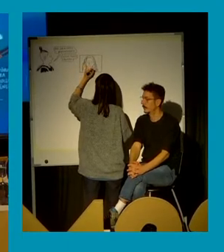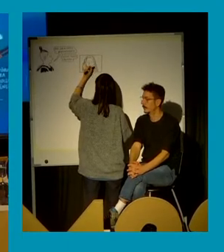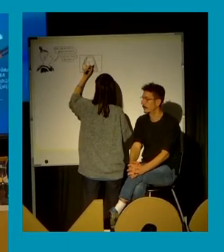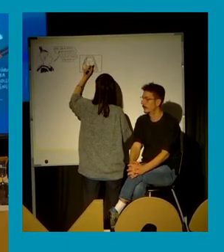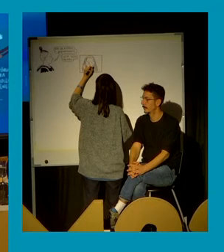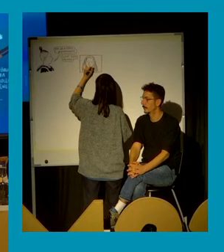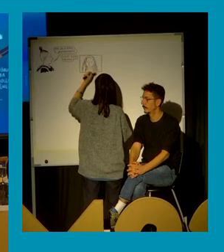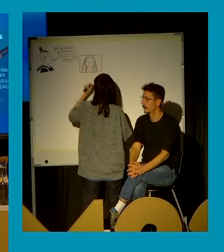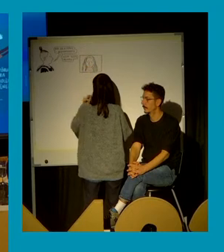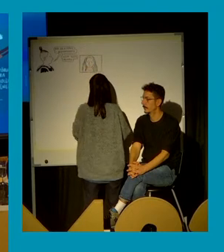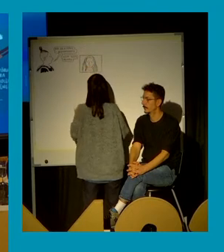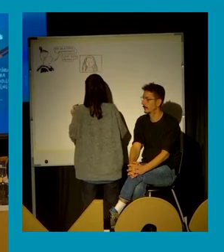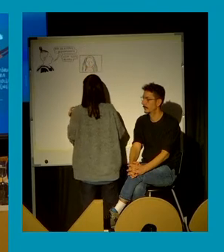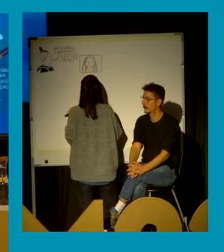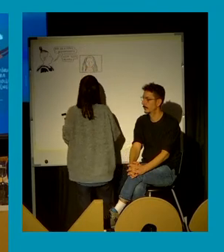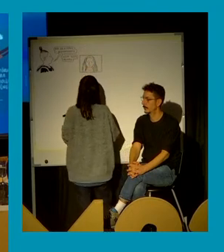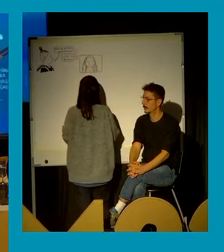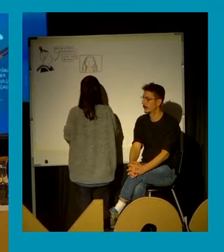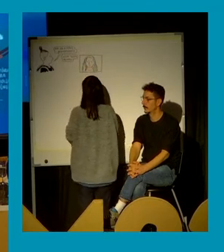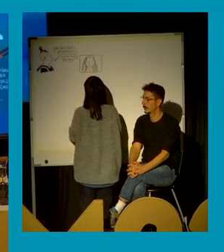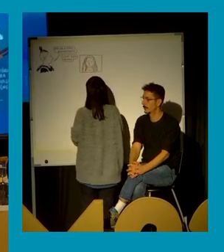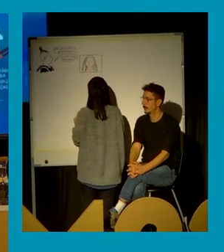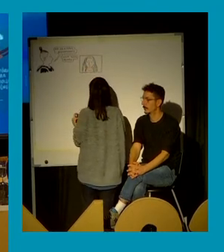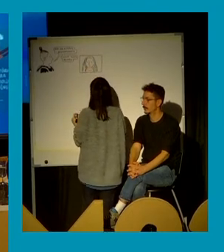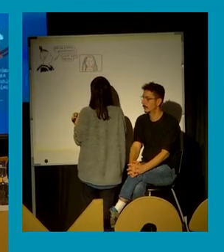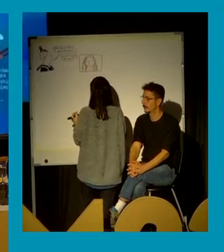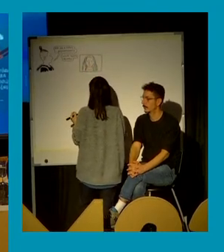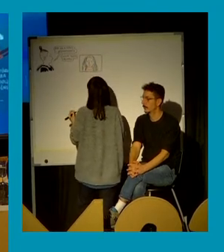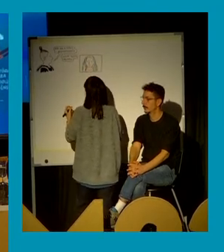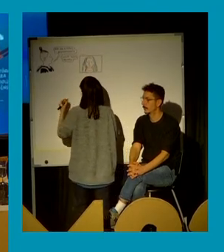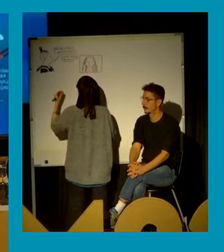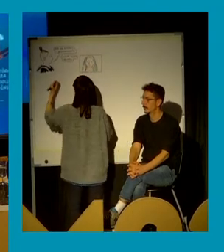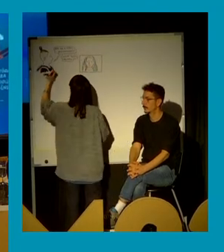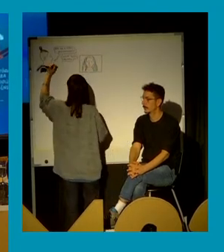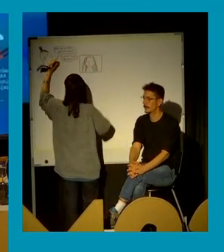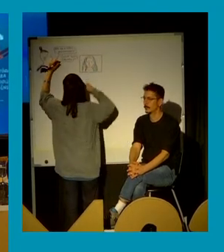Vale, esta es para ti, esta la conecta... La llena, la prepara.